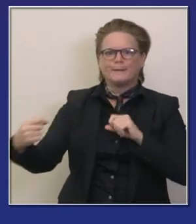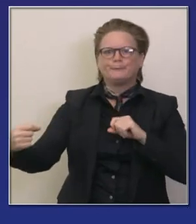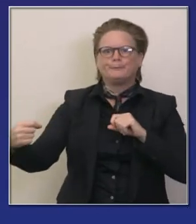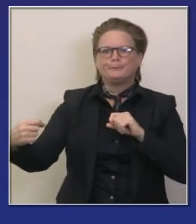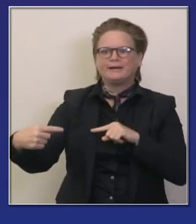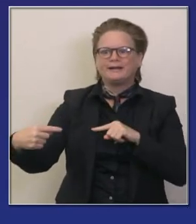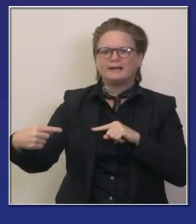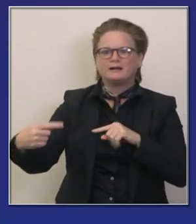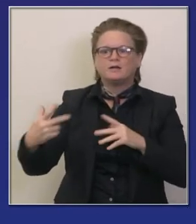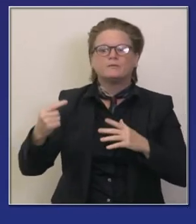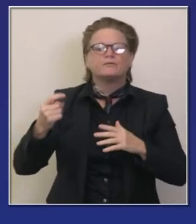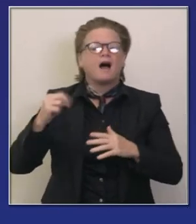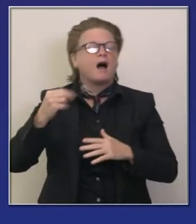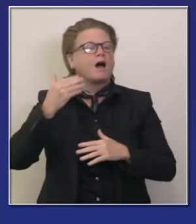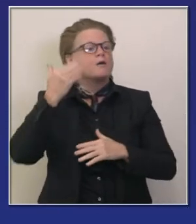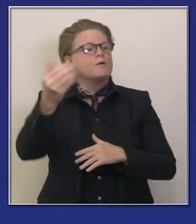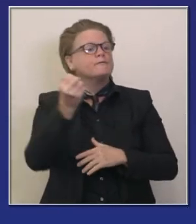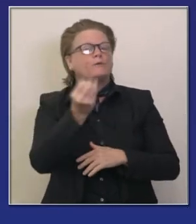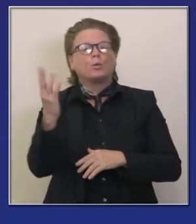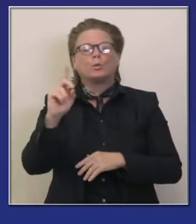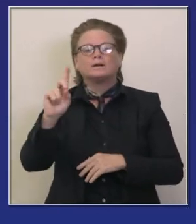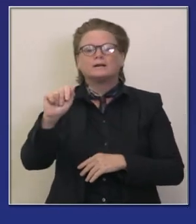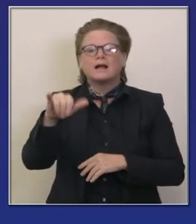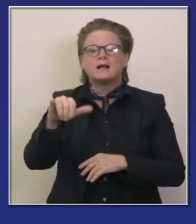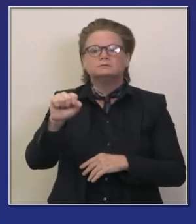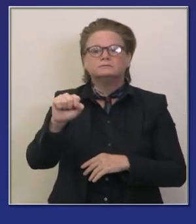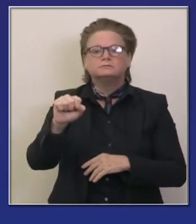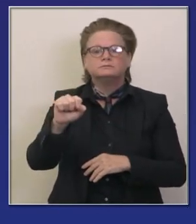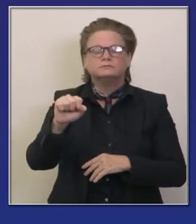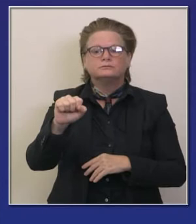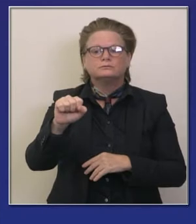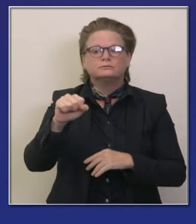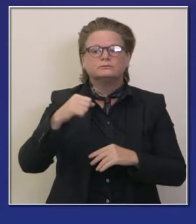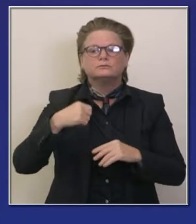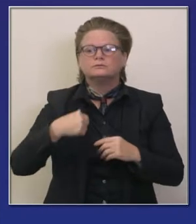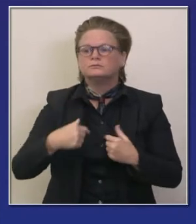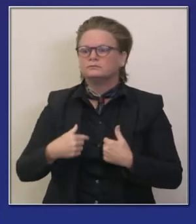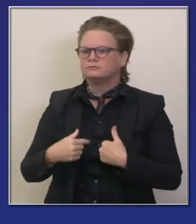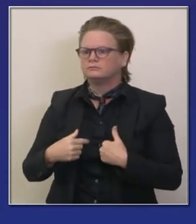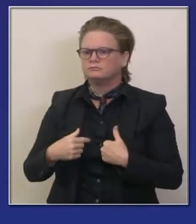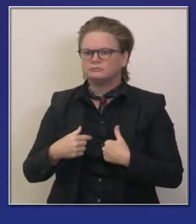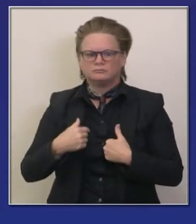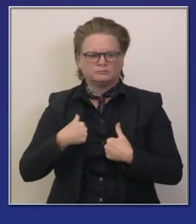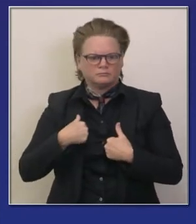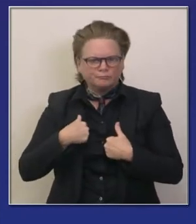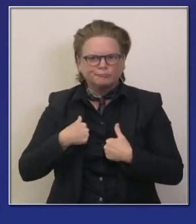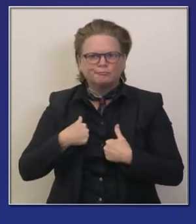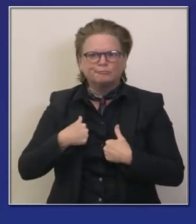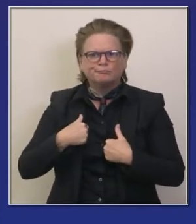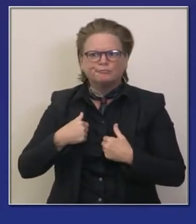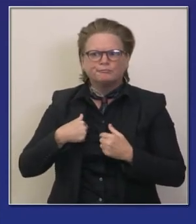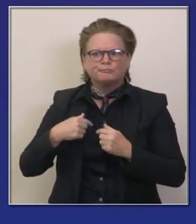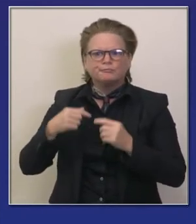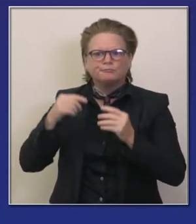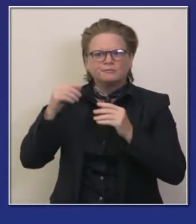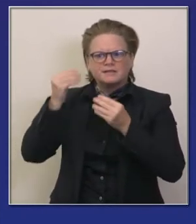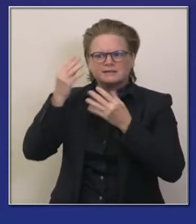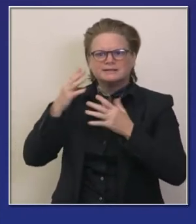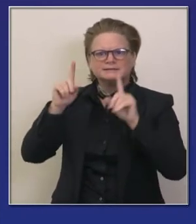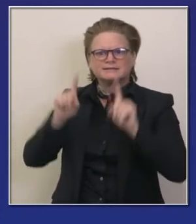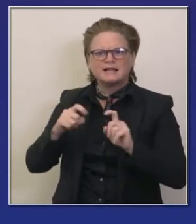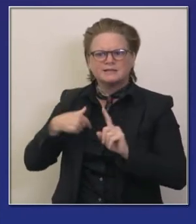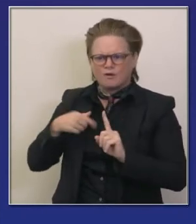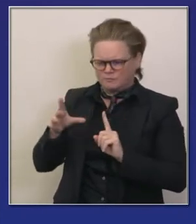si se determina o descubre alex por ejemplo que tuvo resultado positivo de kobe recibe un código